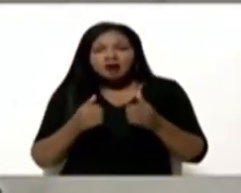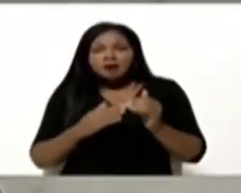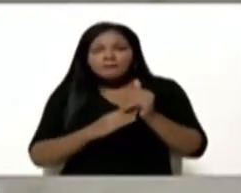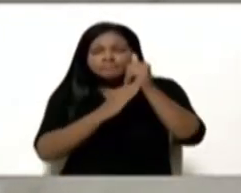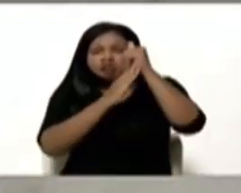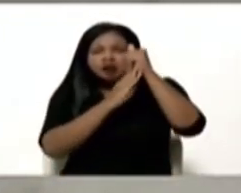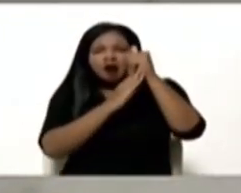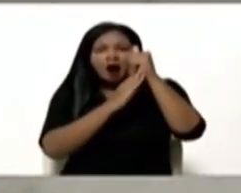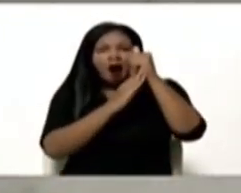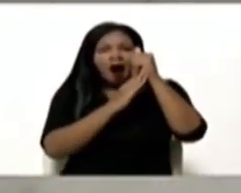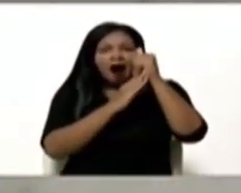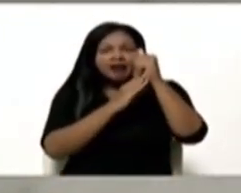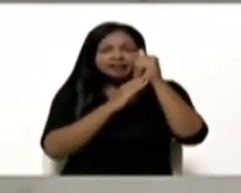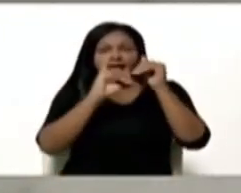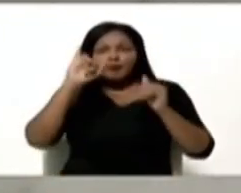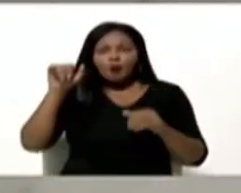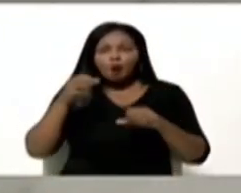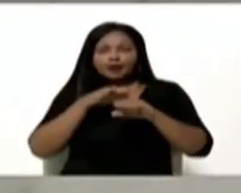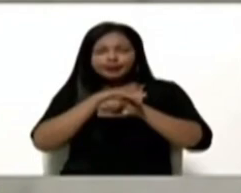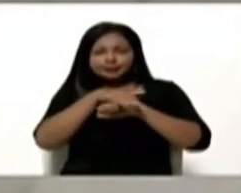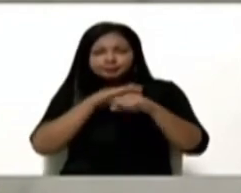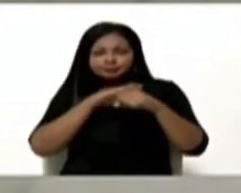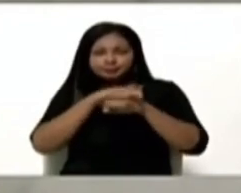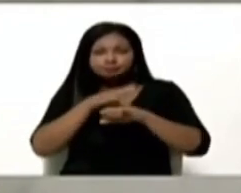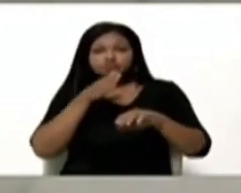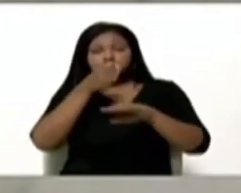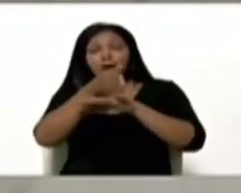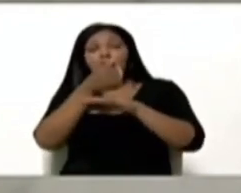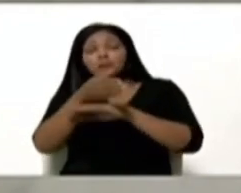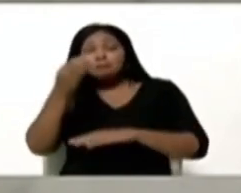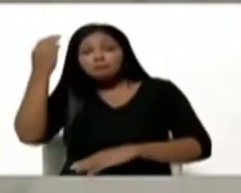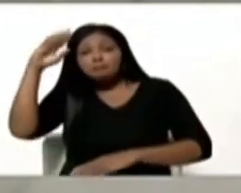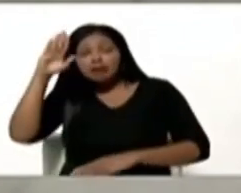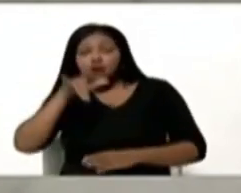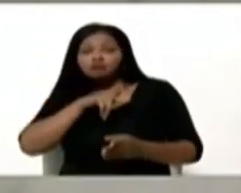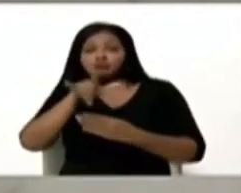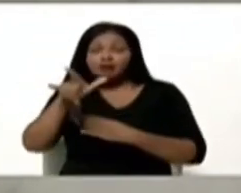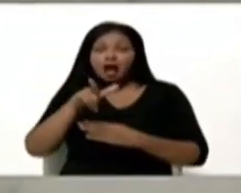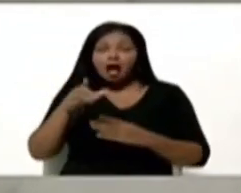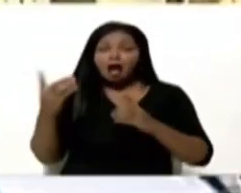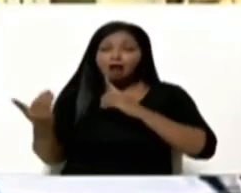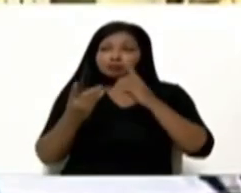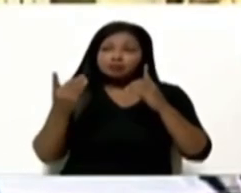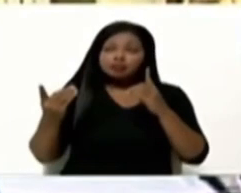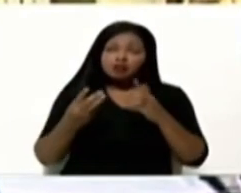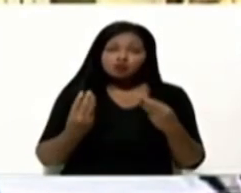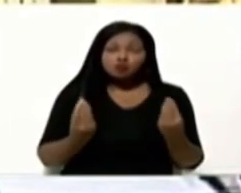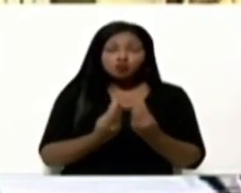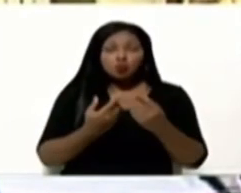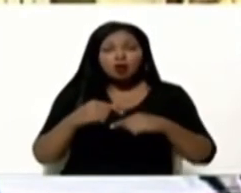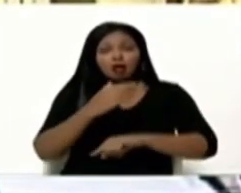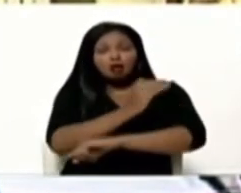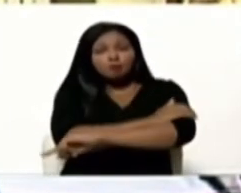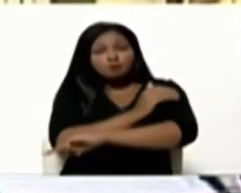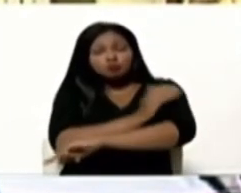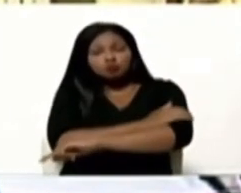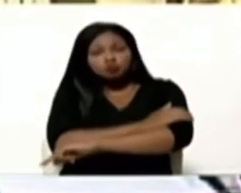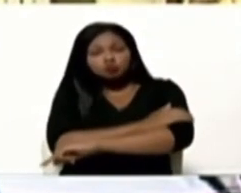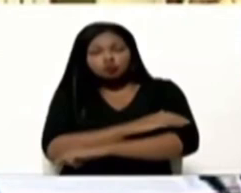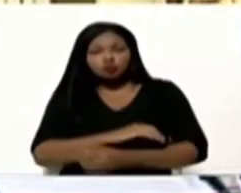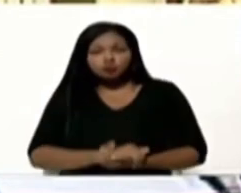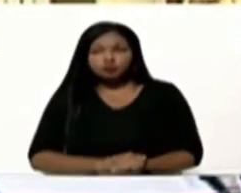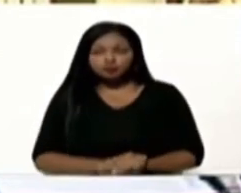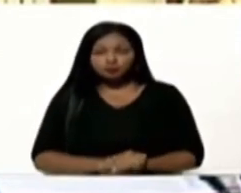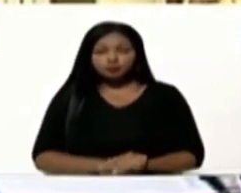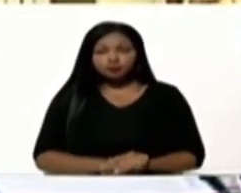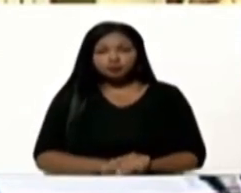Rodríguez. Van para México al diálogo con la oposición extremista